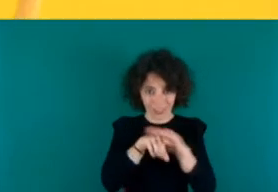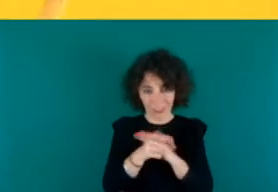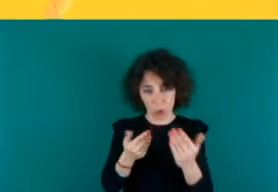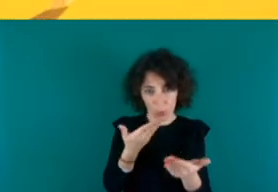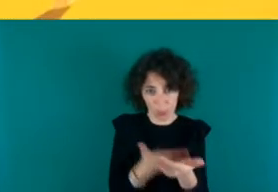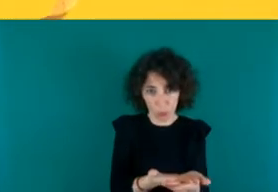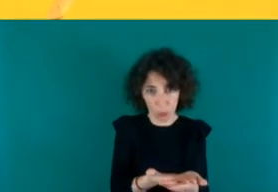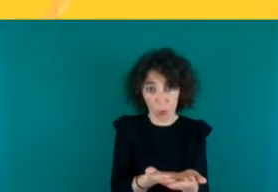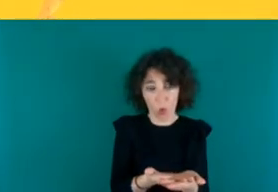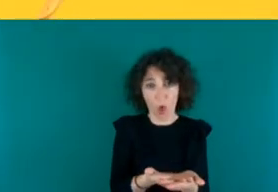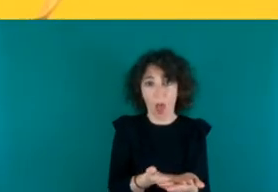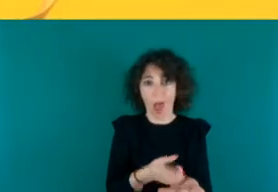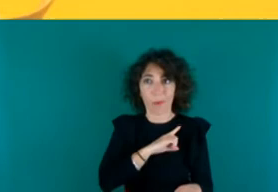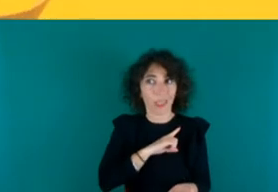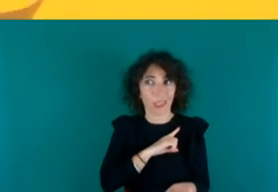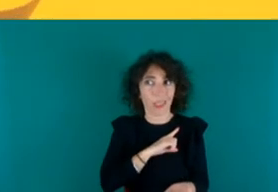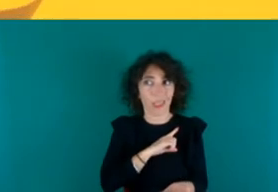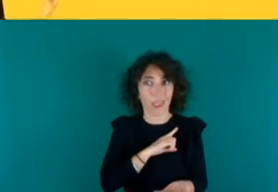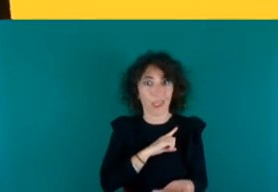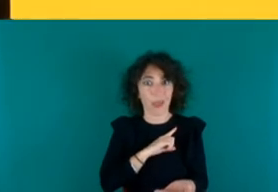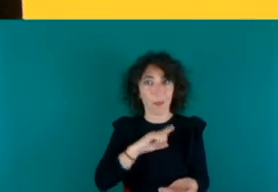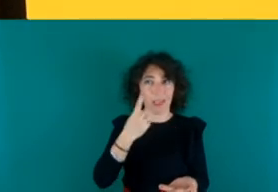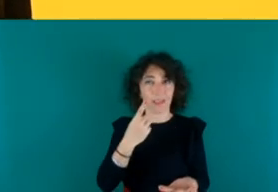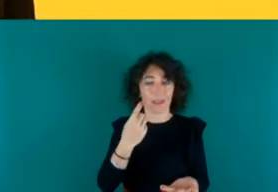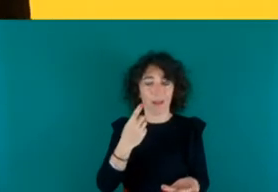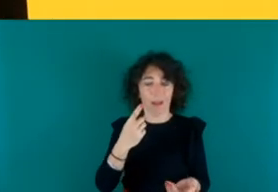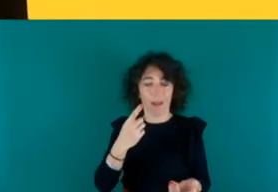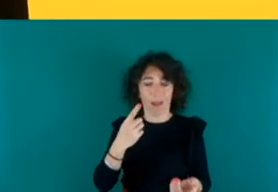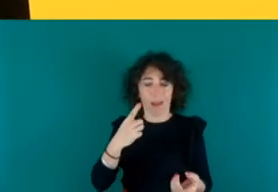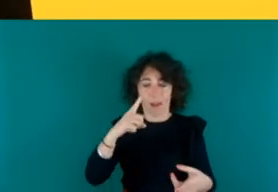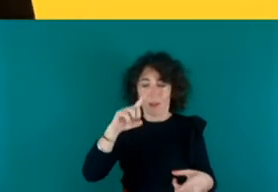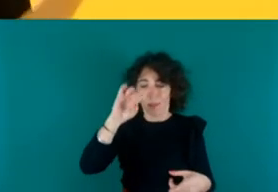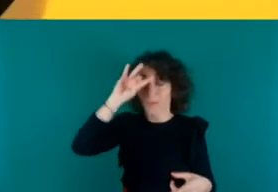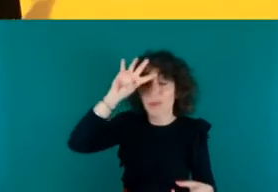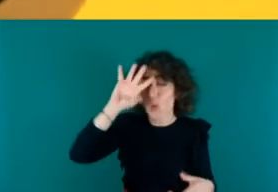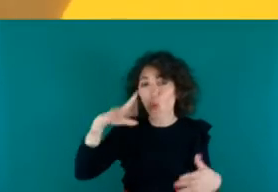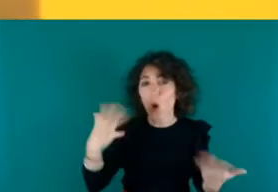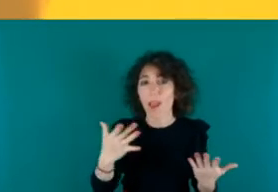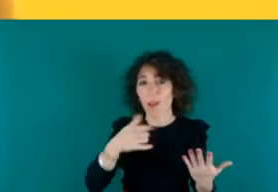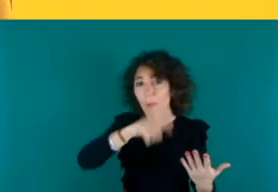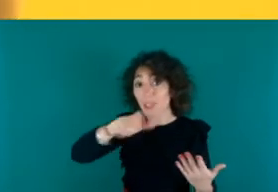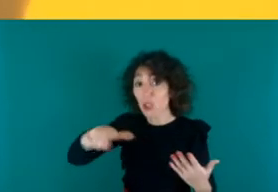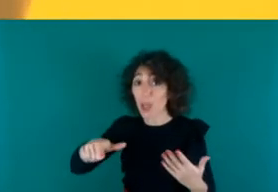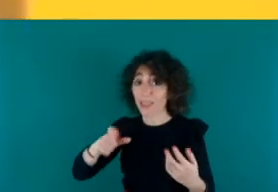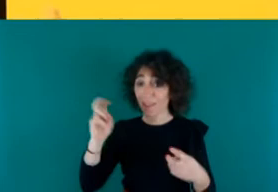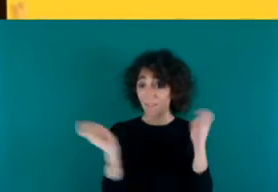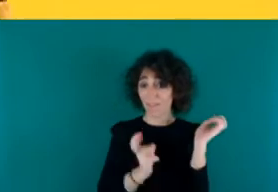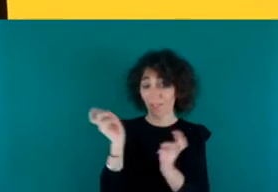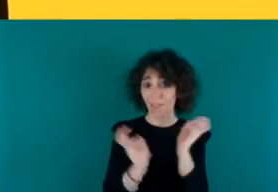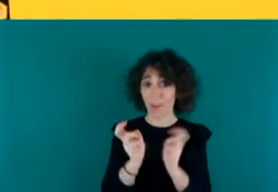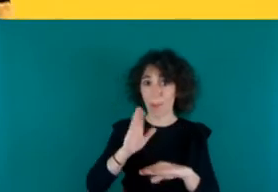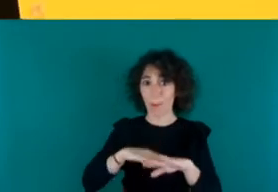A mí, o sea, lo que me impacta es que partimos de la base de que estas personas que vienen a solicitar